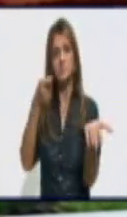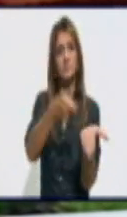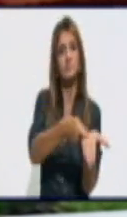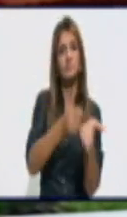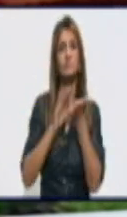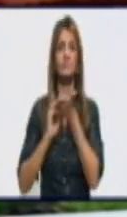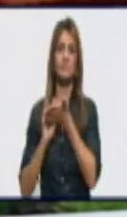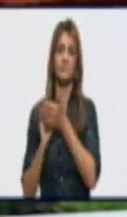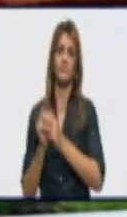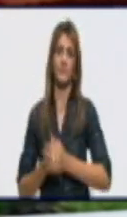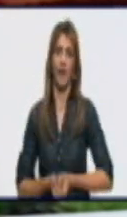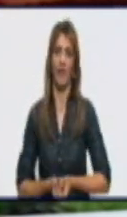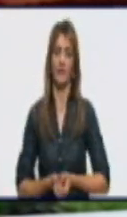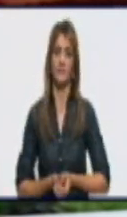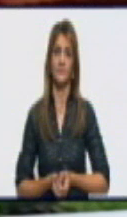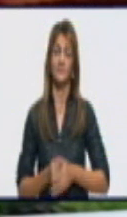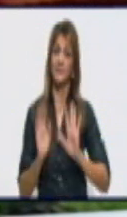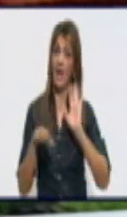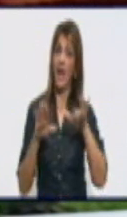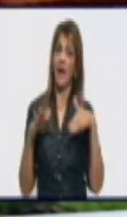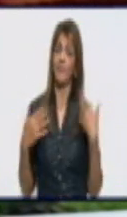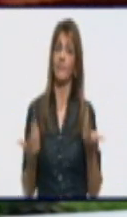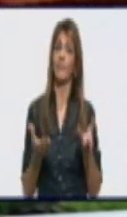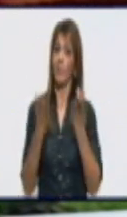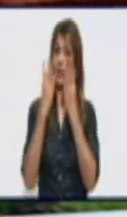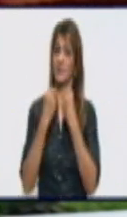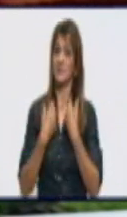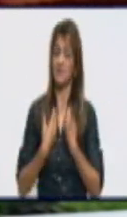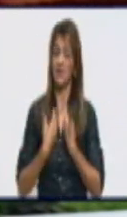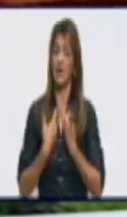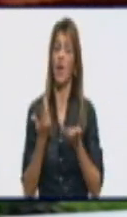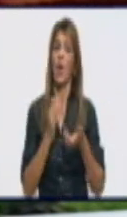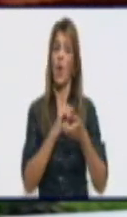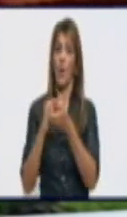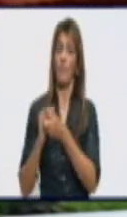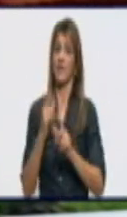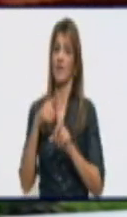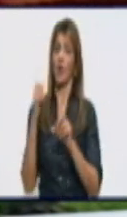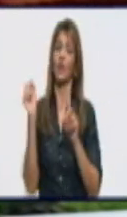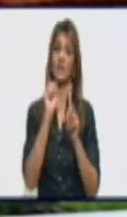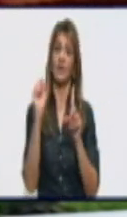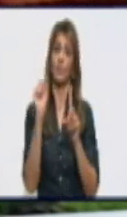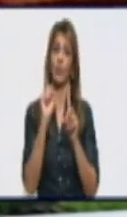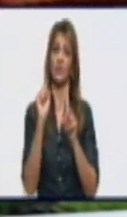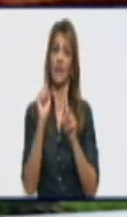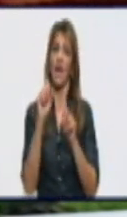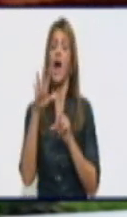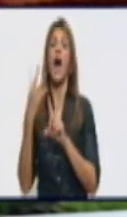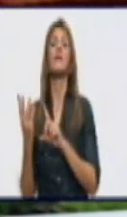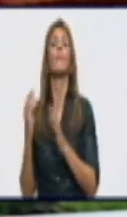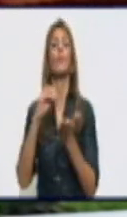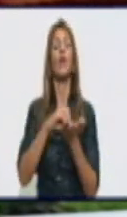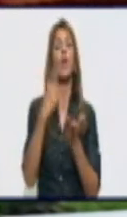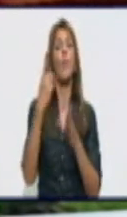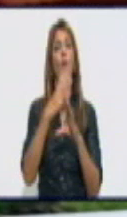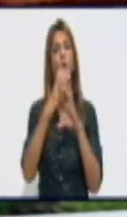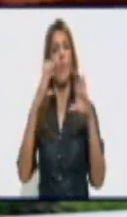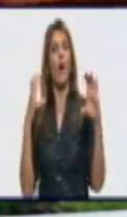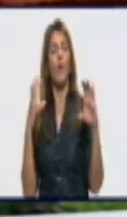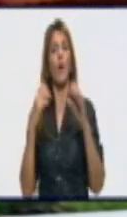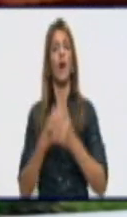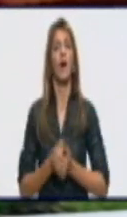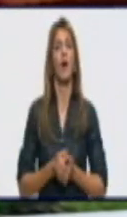Hay ocasiones en que nos decían los propios compañeros de transporte, hay que ponerle una guagua a los pasajeros, y otro